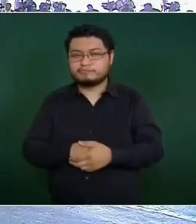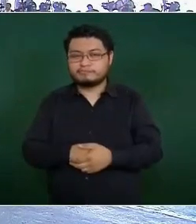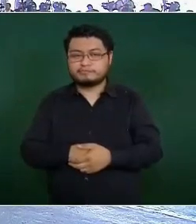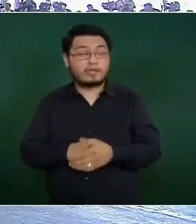Nacional.